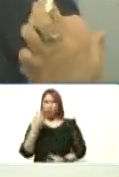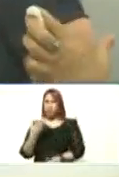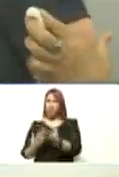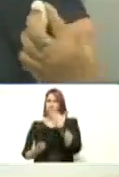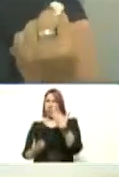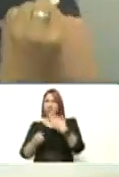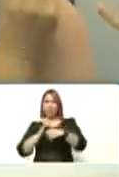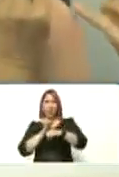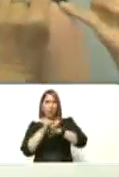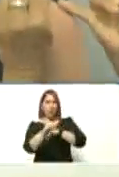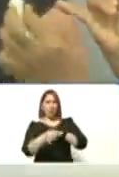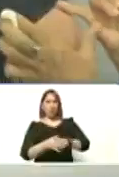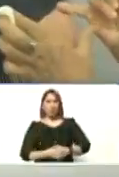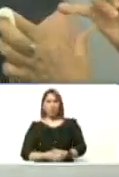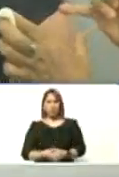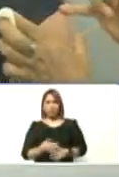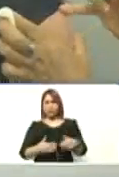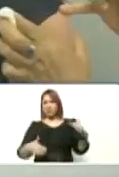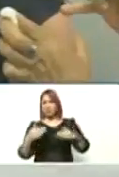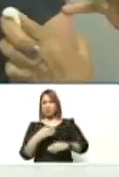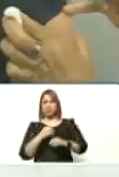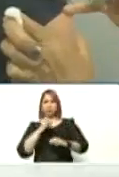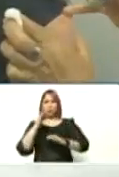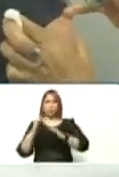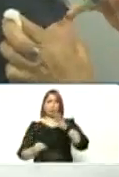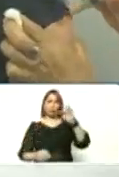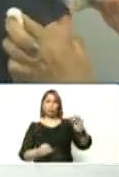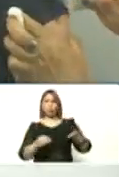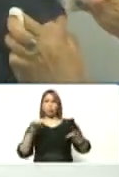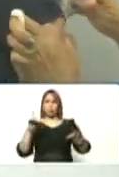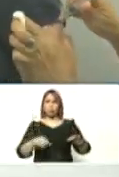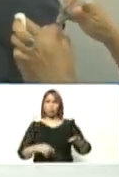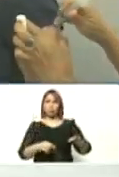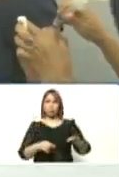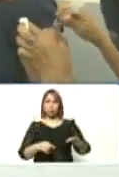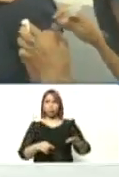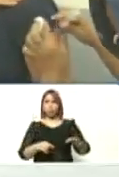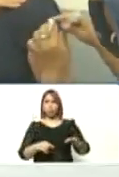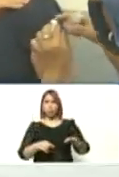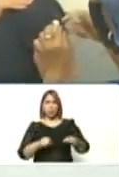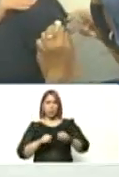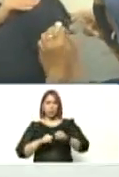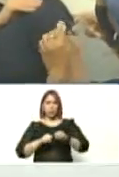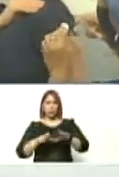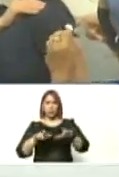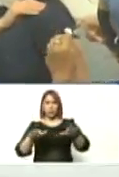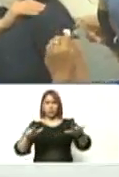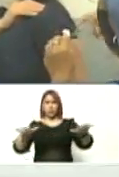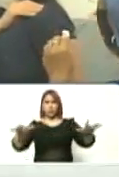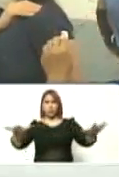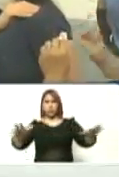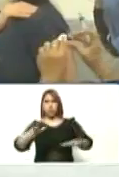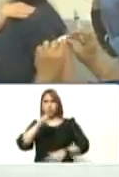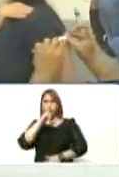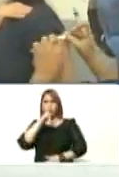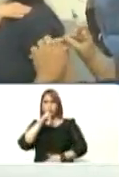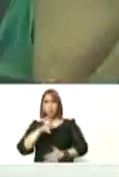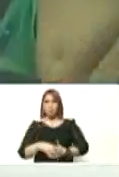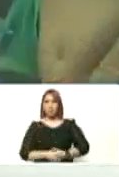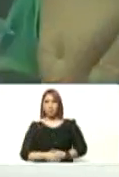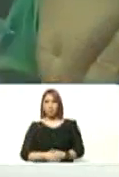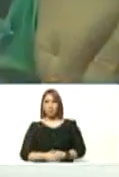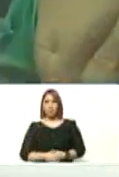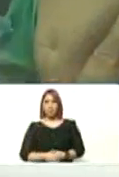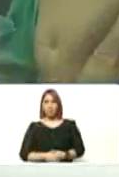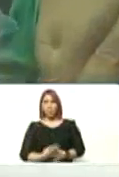que son altamente contagiosos y vienen y contagian a medio mundo a medio mundo se